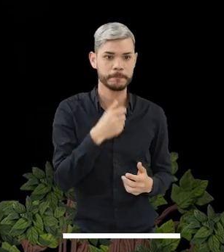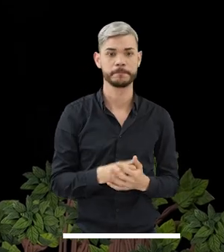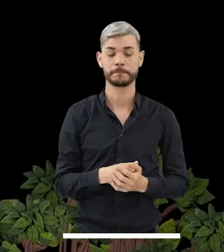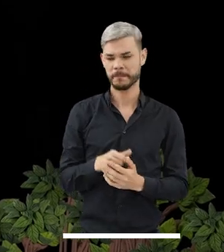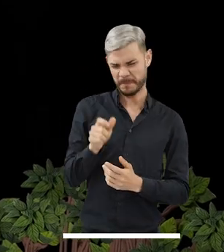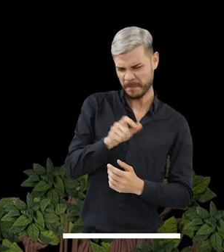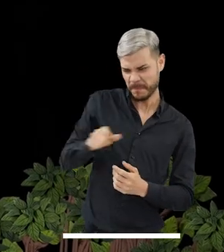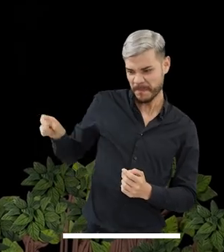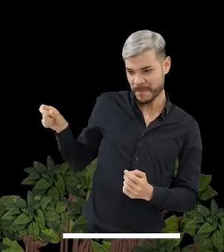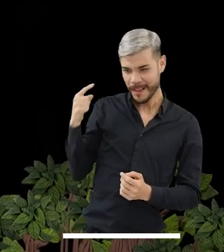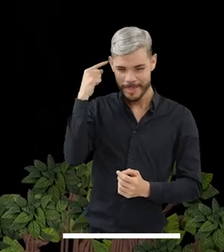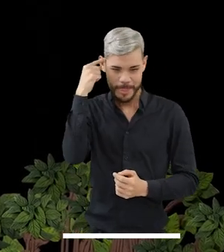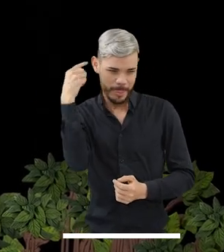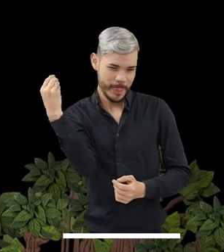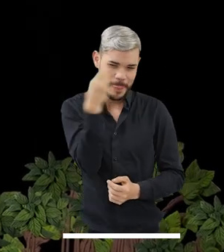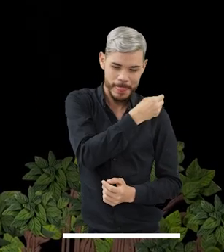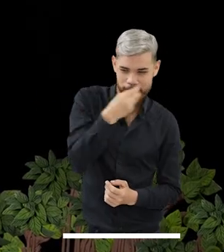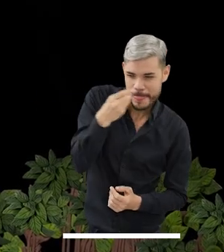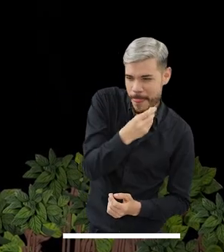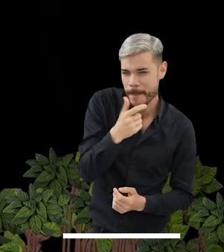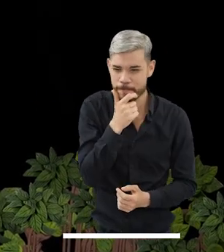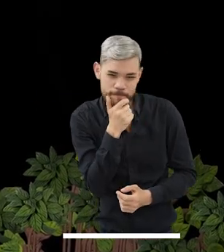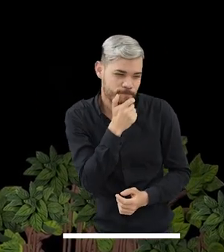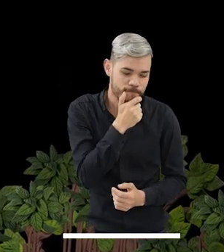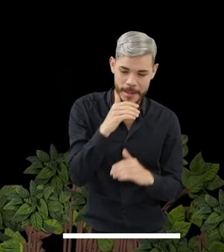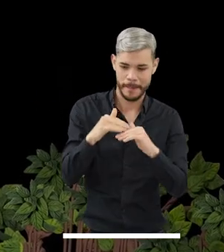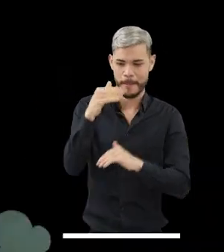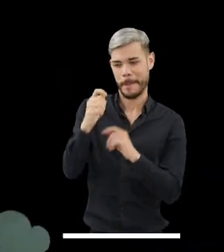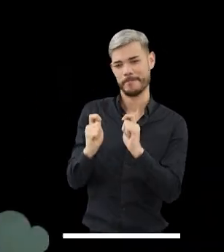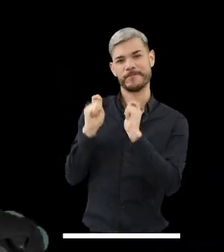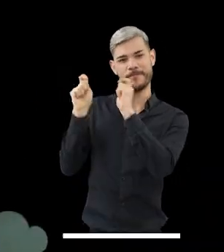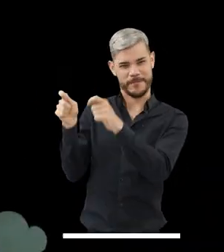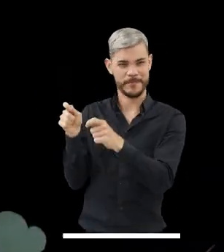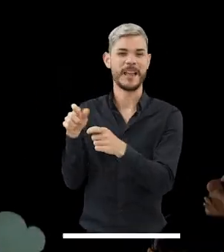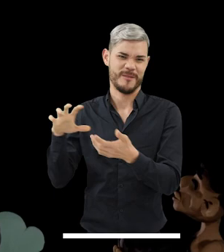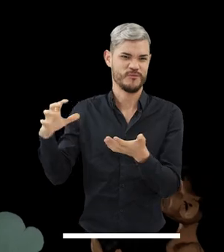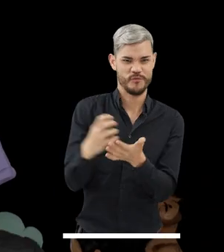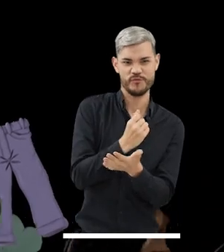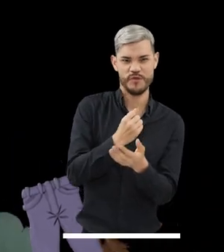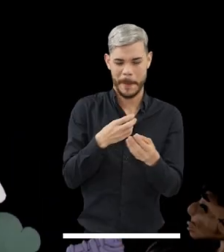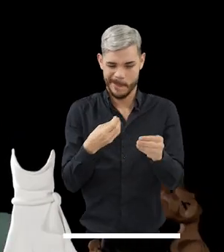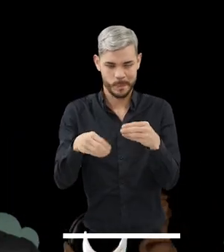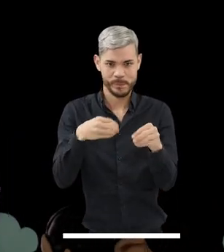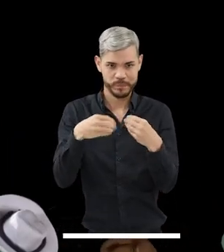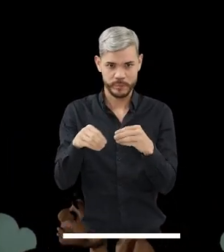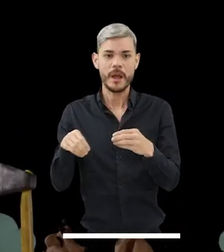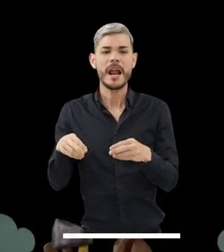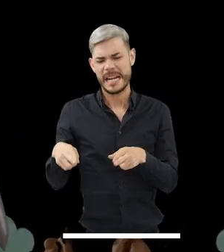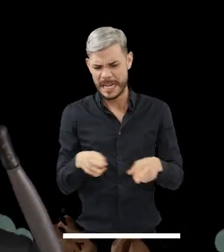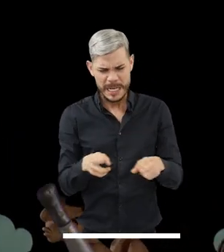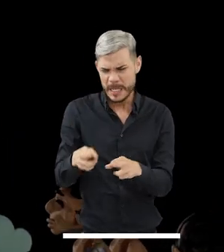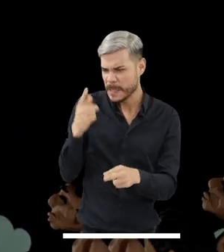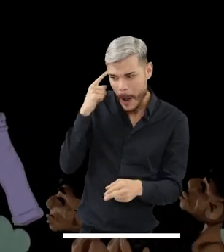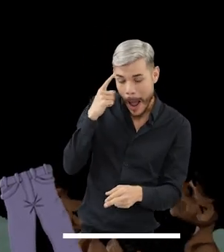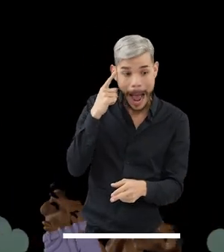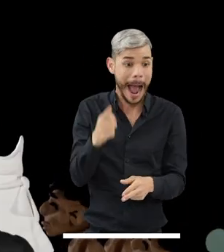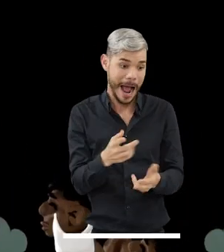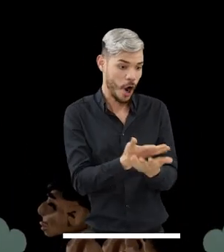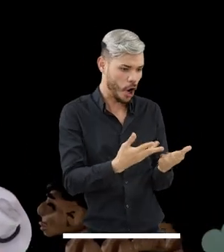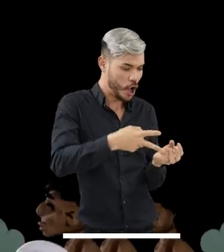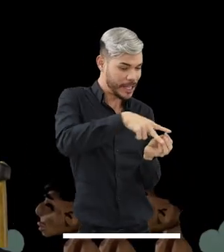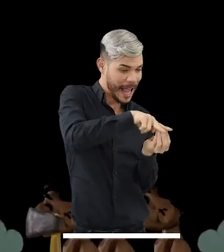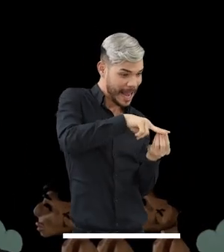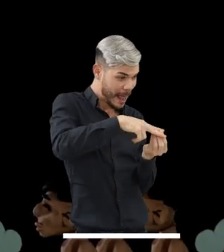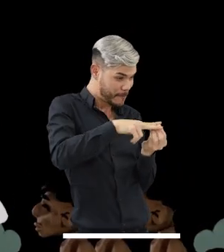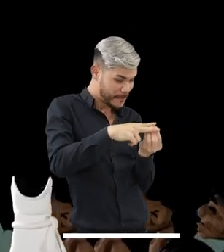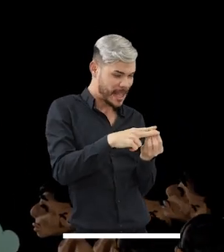Codiciosos aventureros, que luego serían llamados caucheros, recorrían los ríos cambiando con los indígenas herramientas de metal y otros